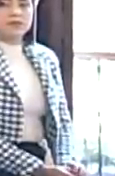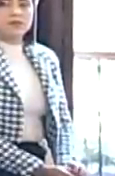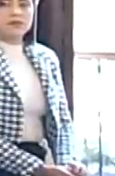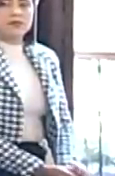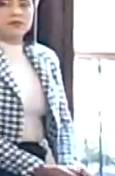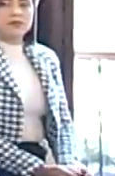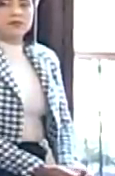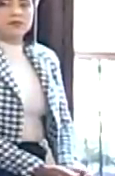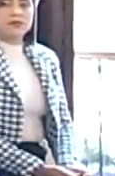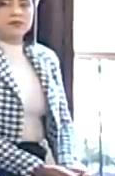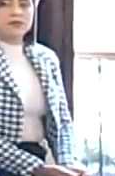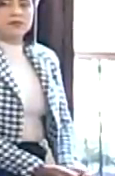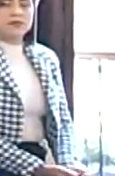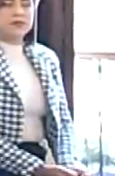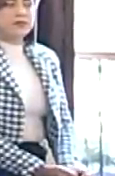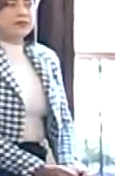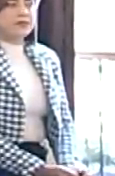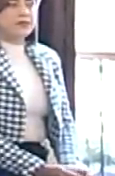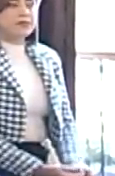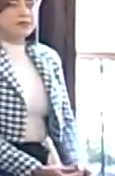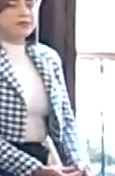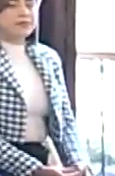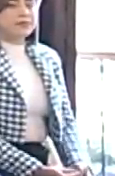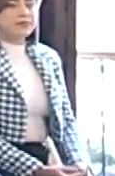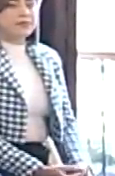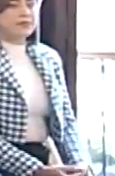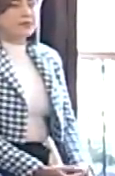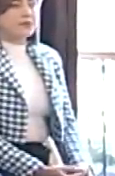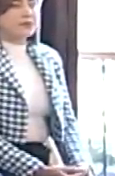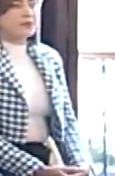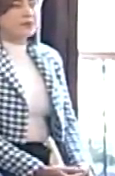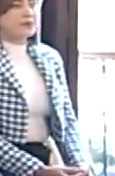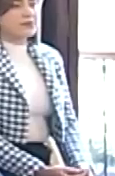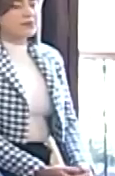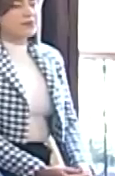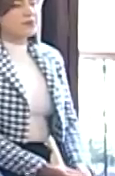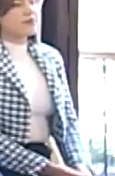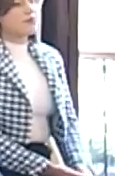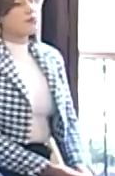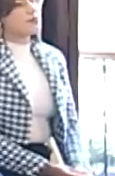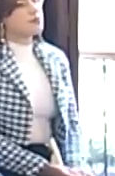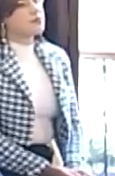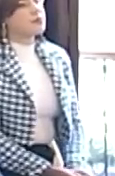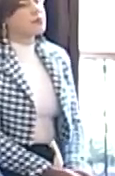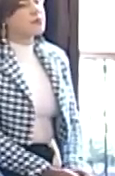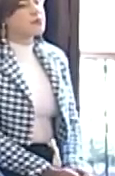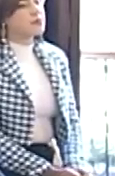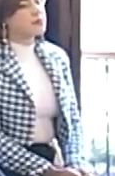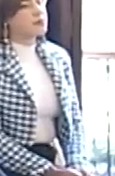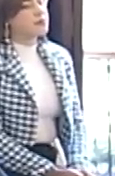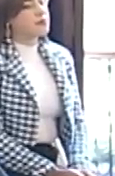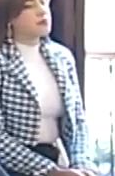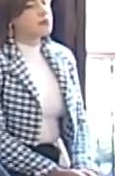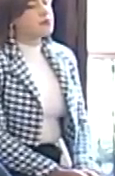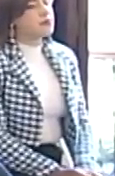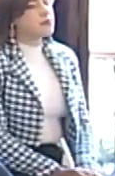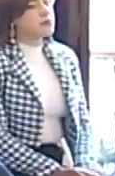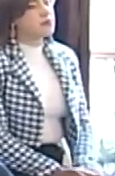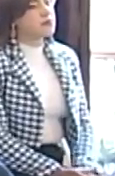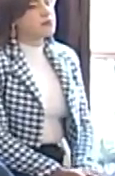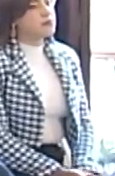En este momento, en las imágenes, la entrega por parte del presidente del